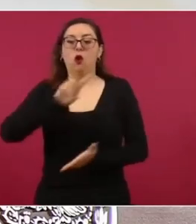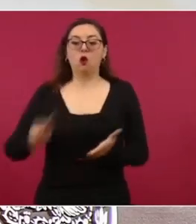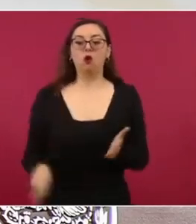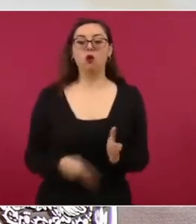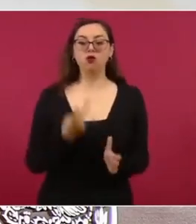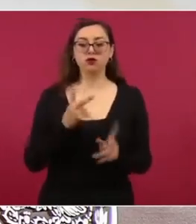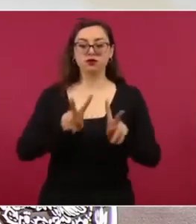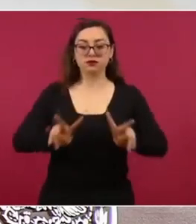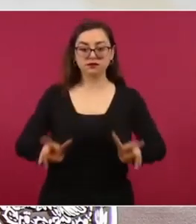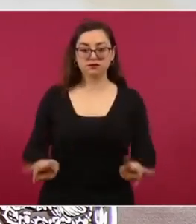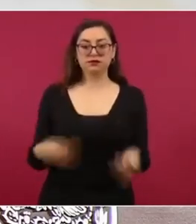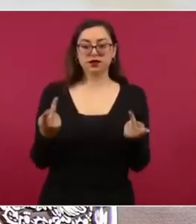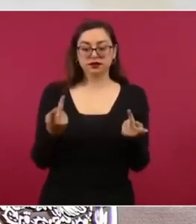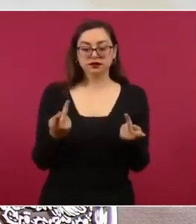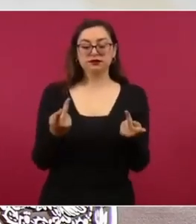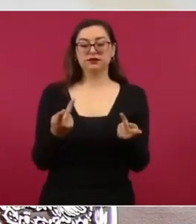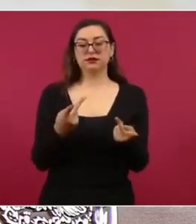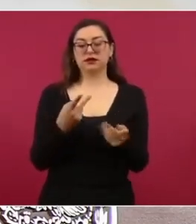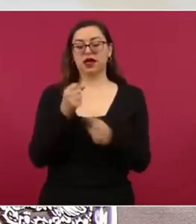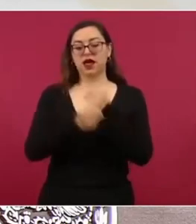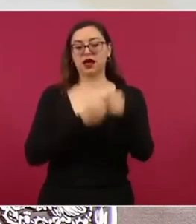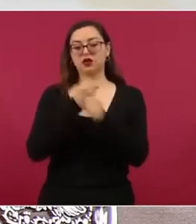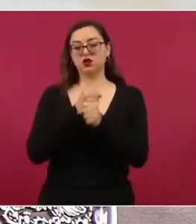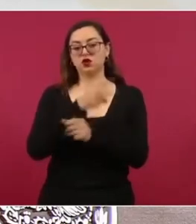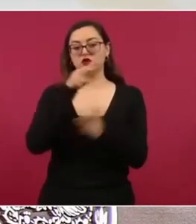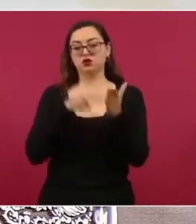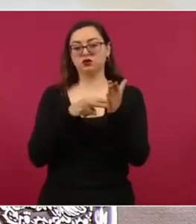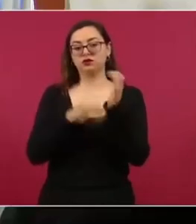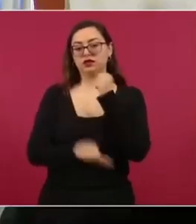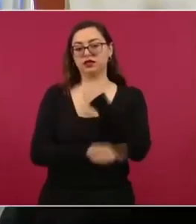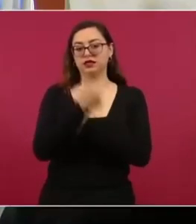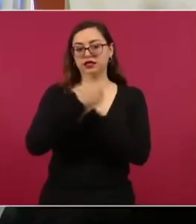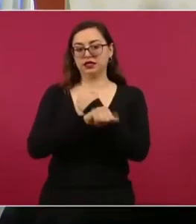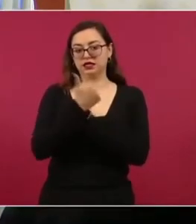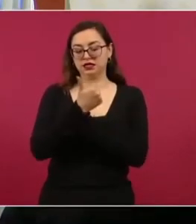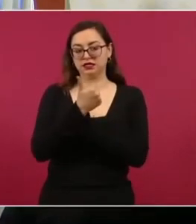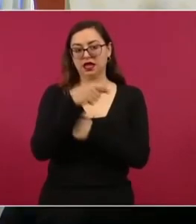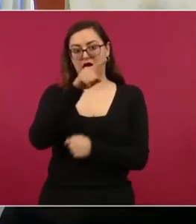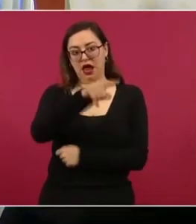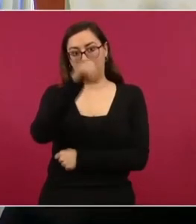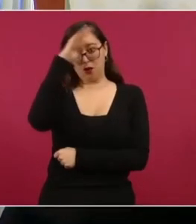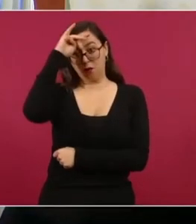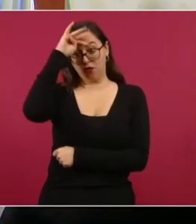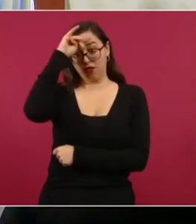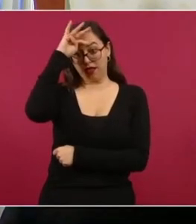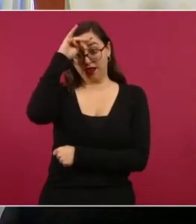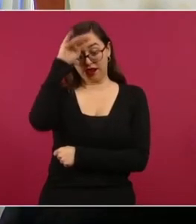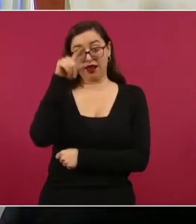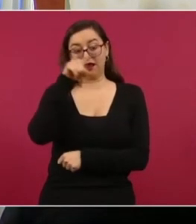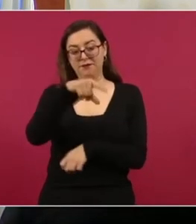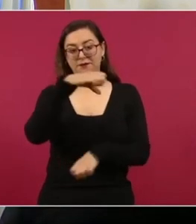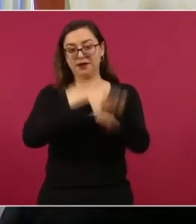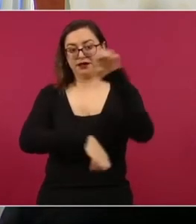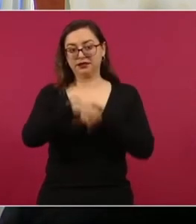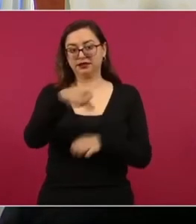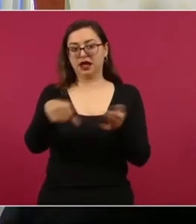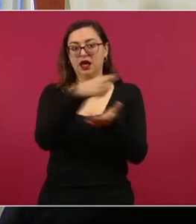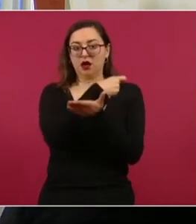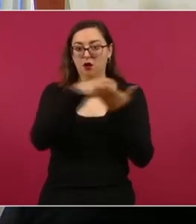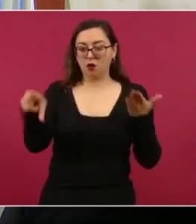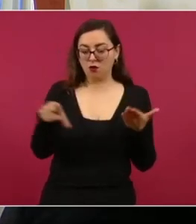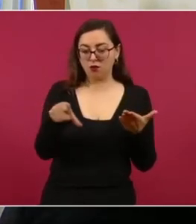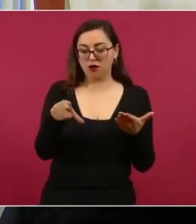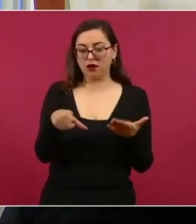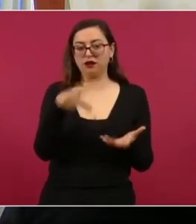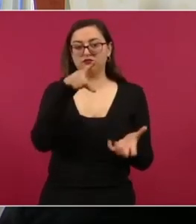la vende, más bien dicho, en el 2016 la comercializadora e innovadora de Monterrey S.A.S.B., cuyo juicio es la instalación de redes